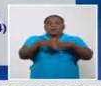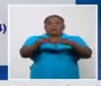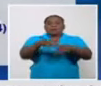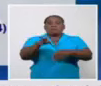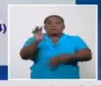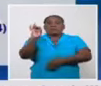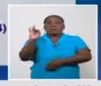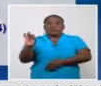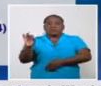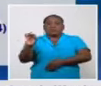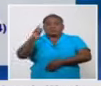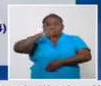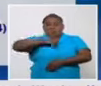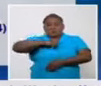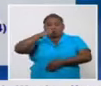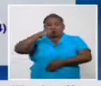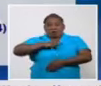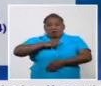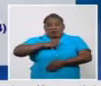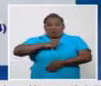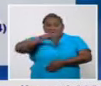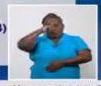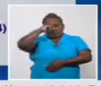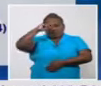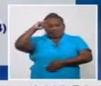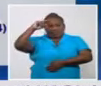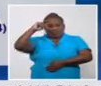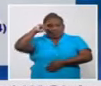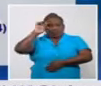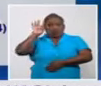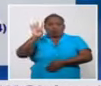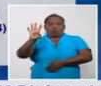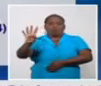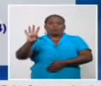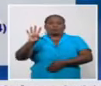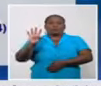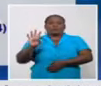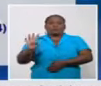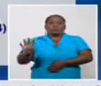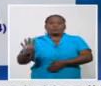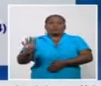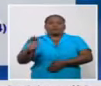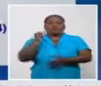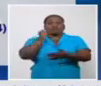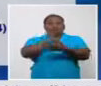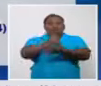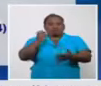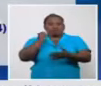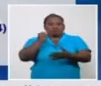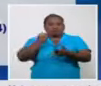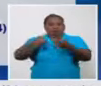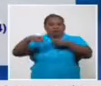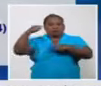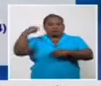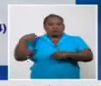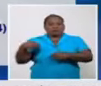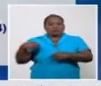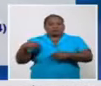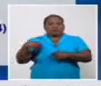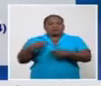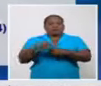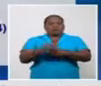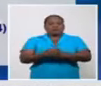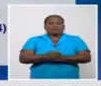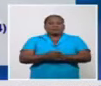Ciego de Ávila y Santi Espíritu con cuatro casos confirmados en el día de ayer. Como